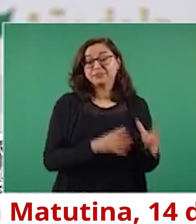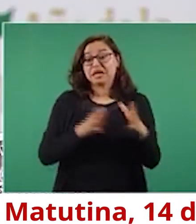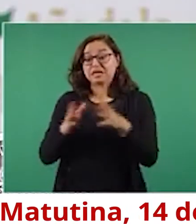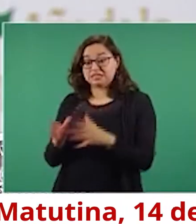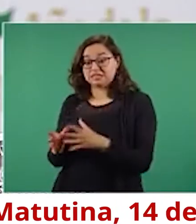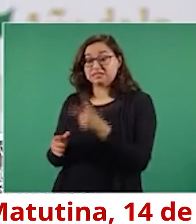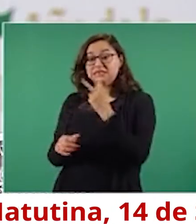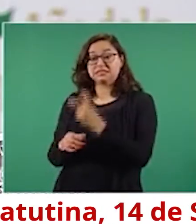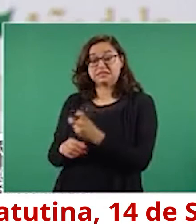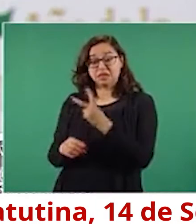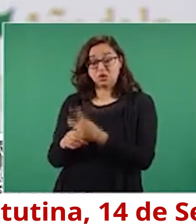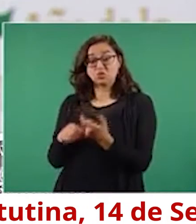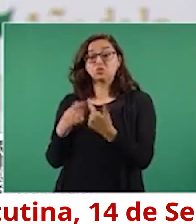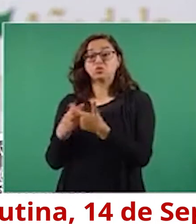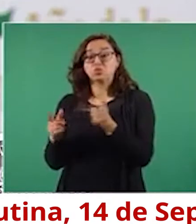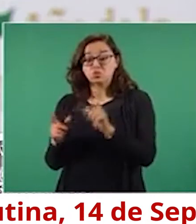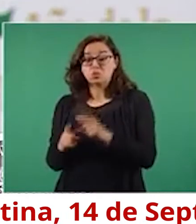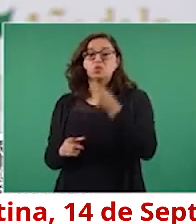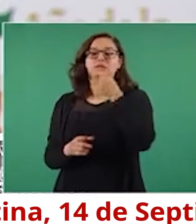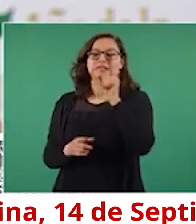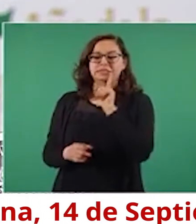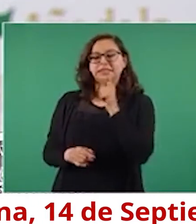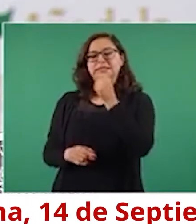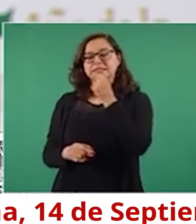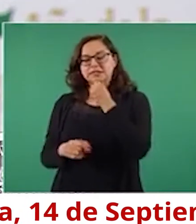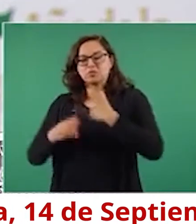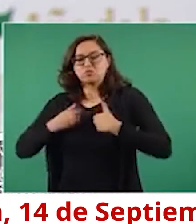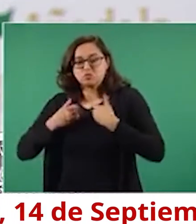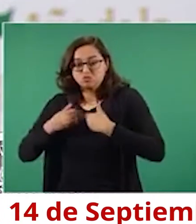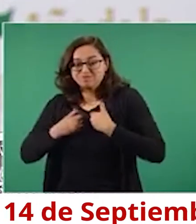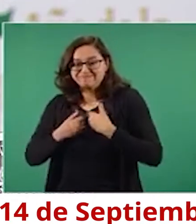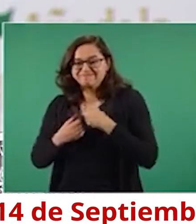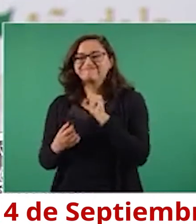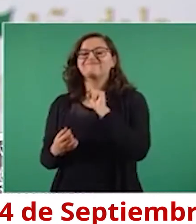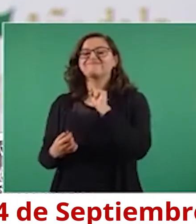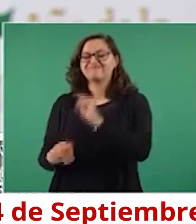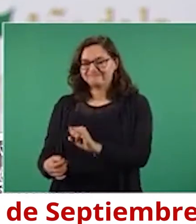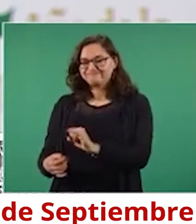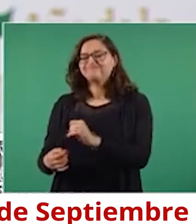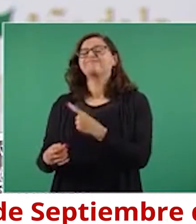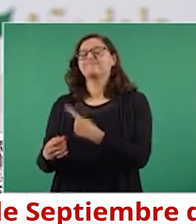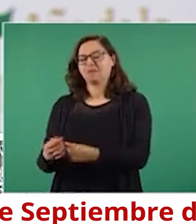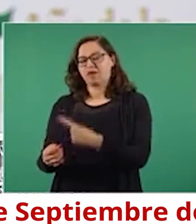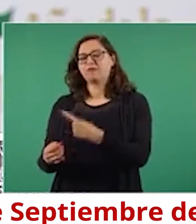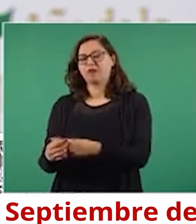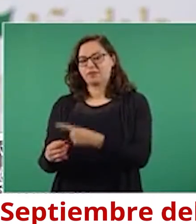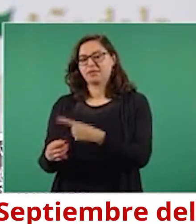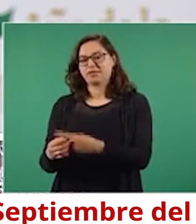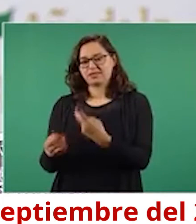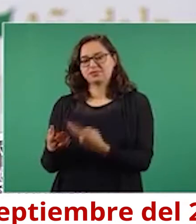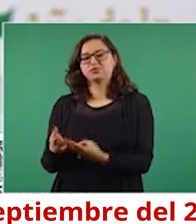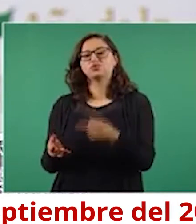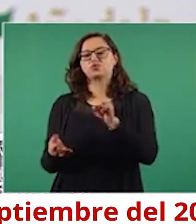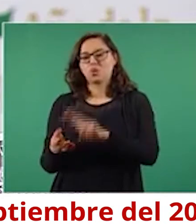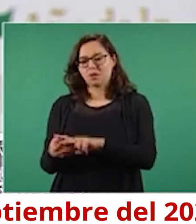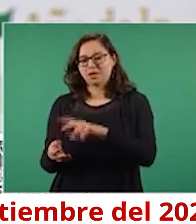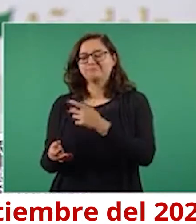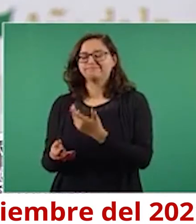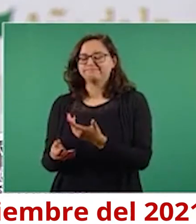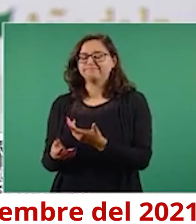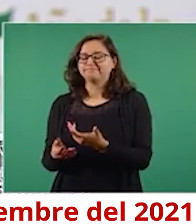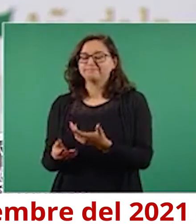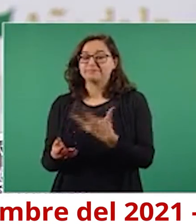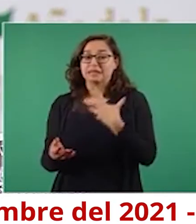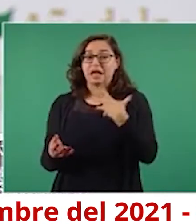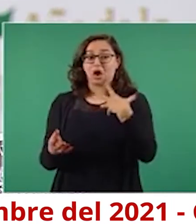desafortunadamente, que padezcan enfermedades, ciertas enfermedades que aumentan el riesgo de COVID grave.